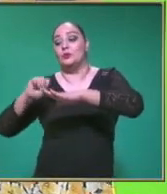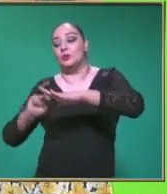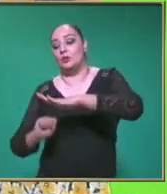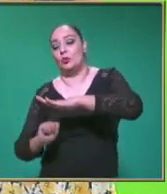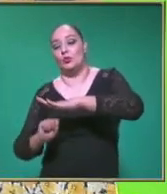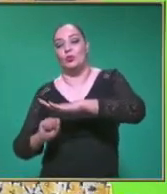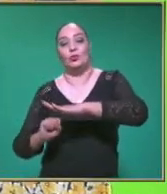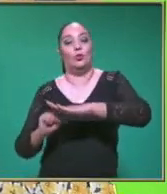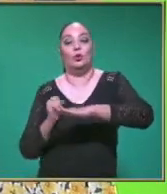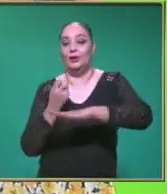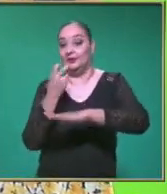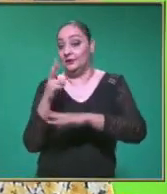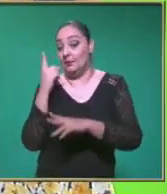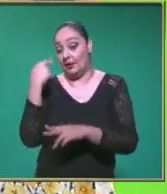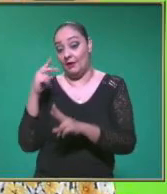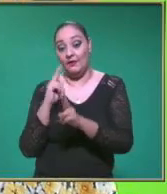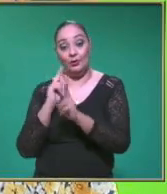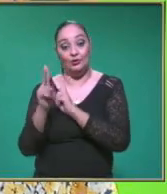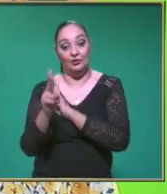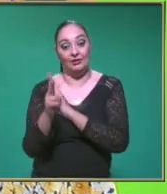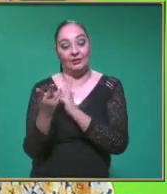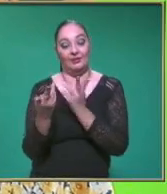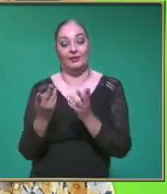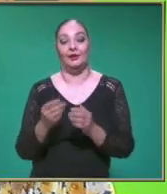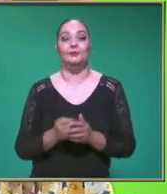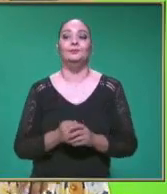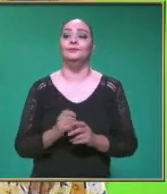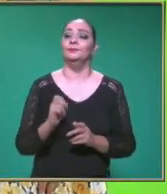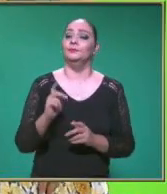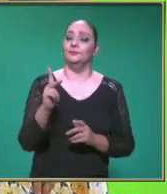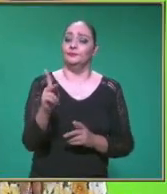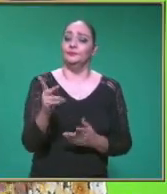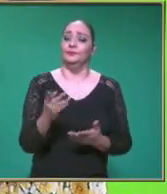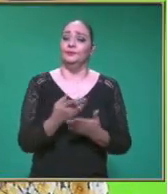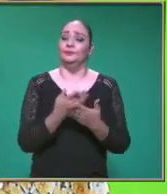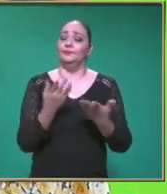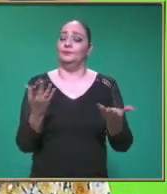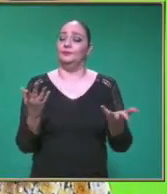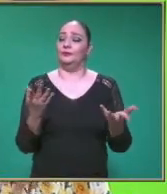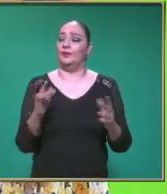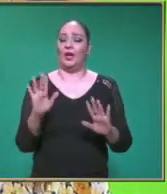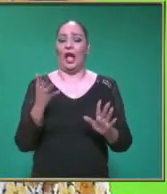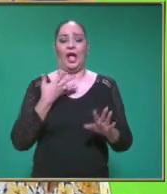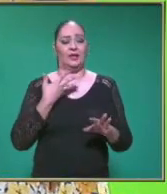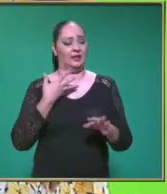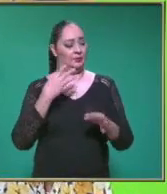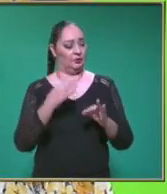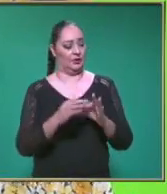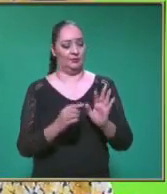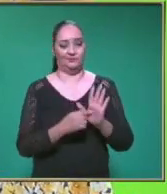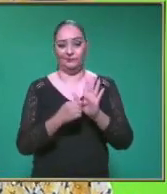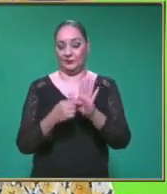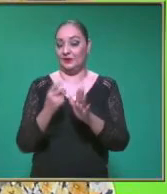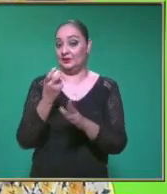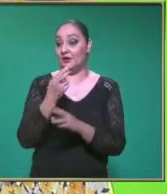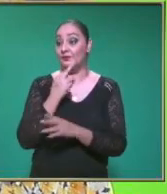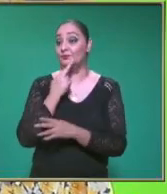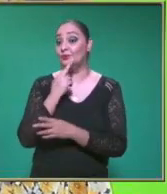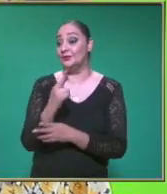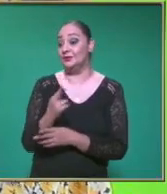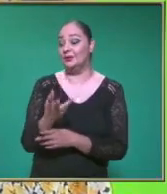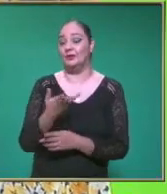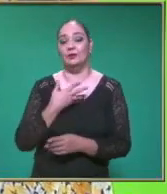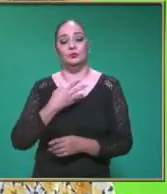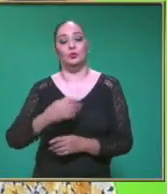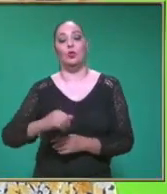la de la velocidad Muy bien maestra Entonces Ahí ya tenemos nosotros Representado ese resultado Pasamos a